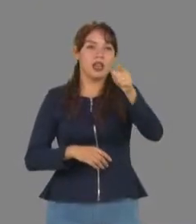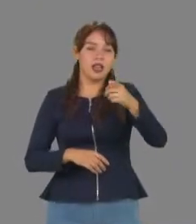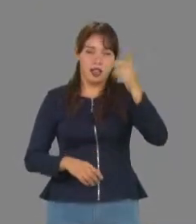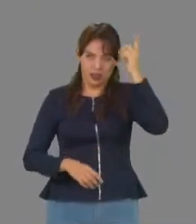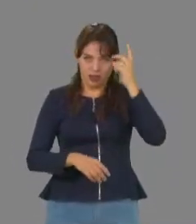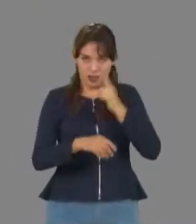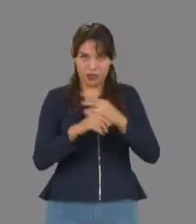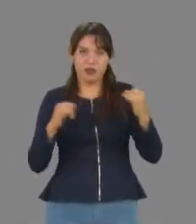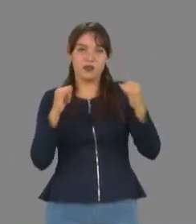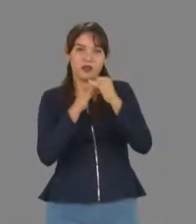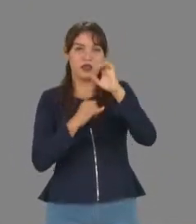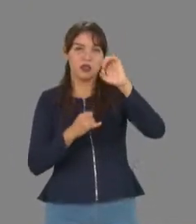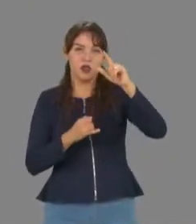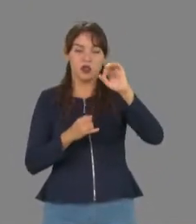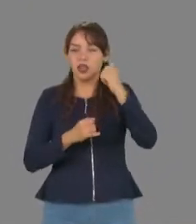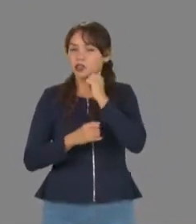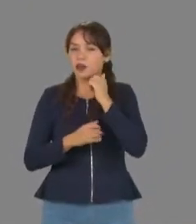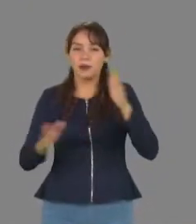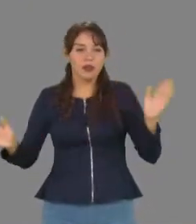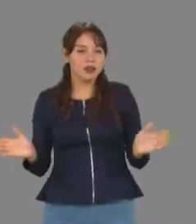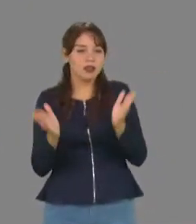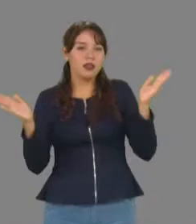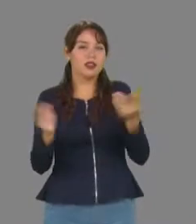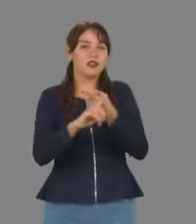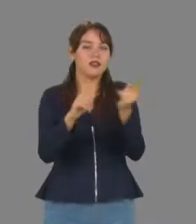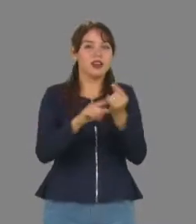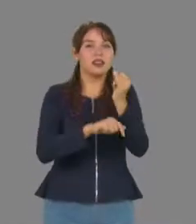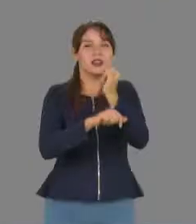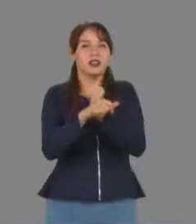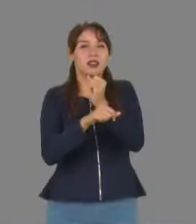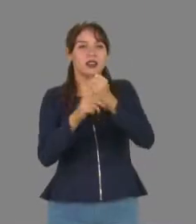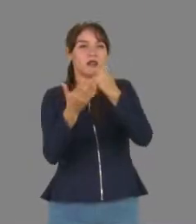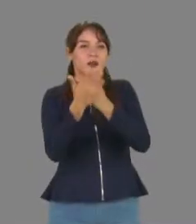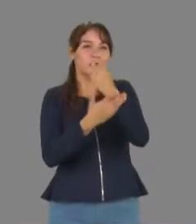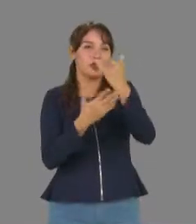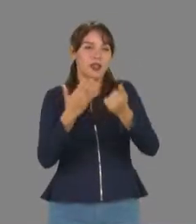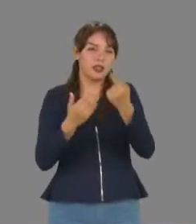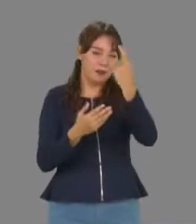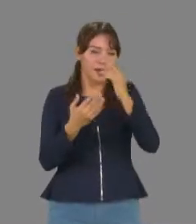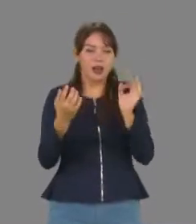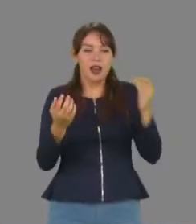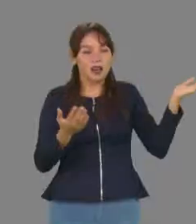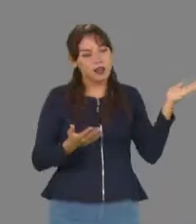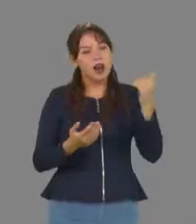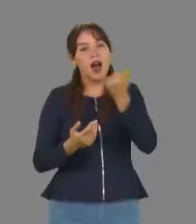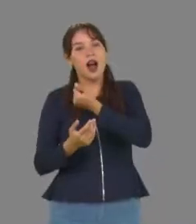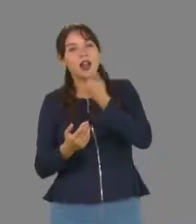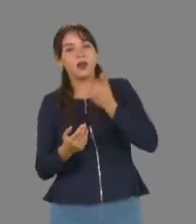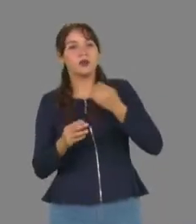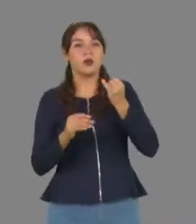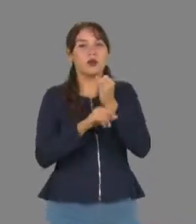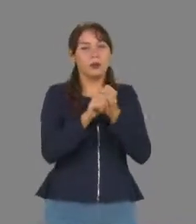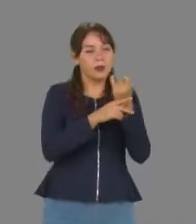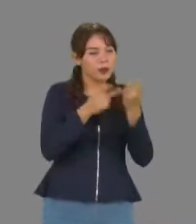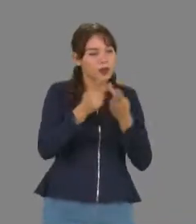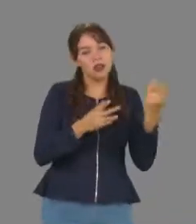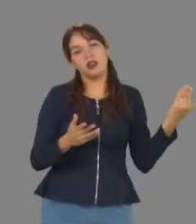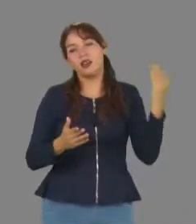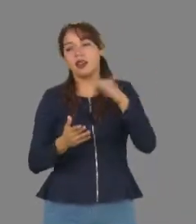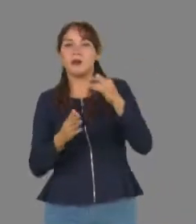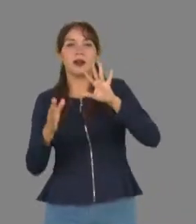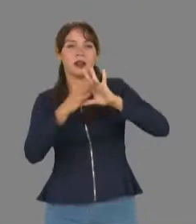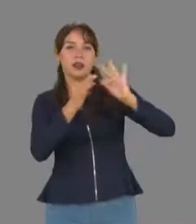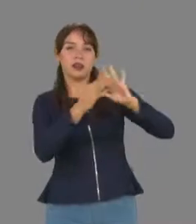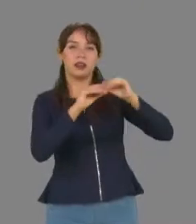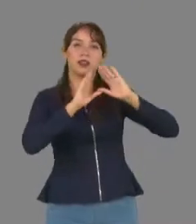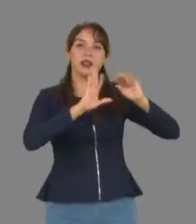ha impulsado el desarrollo de cada una de las investigaciones que desde ahí se generan, acercando al estudiante y al investigador para retroalimentar los